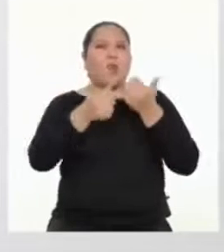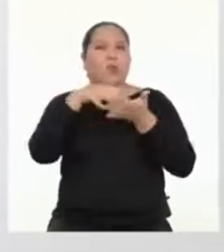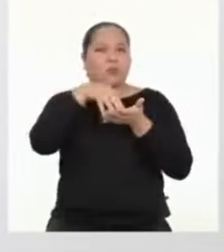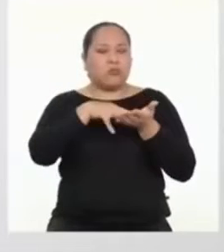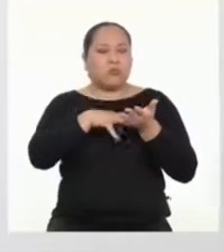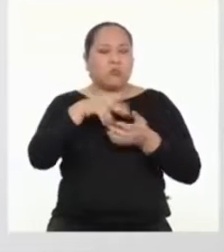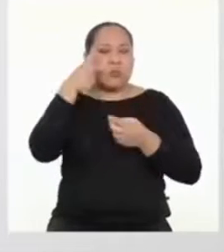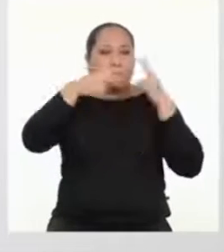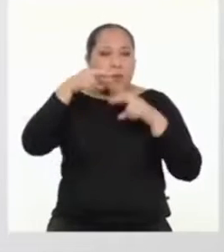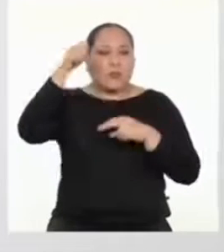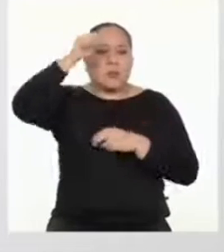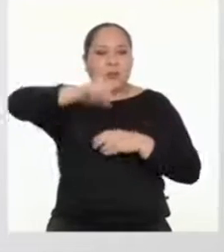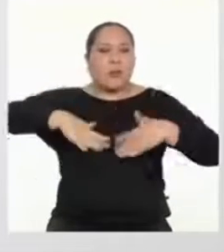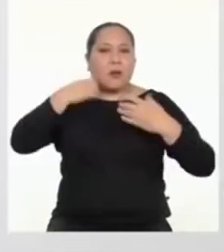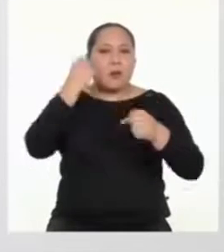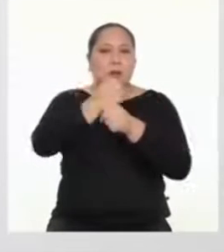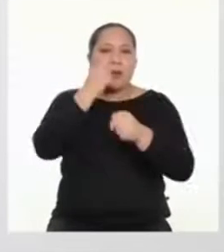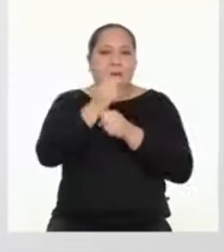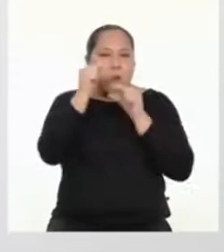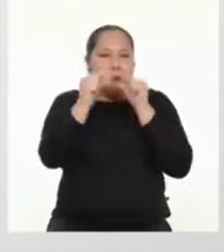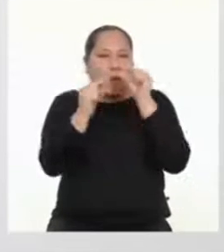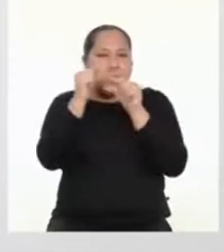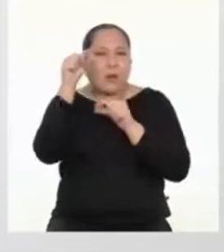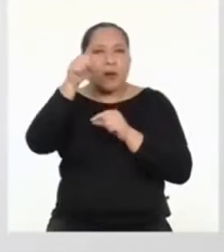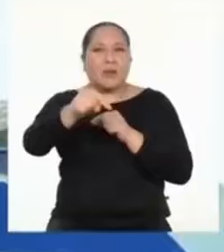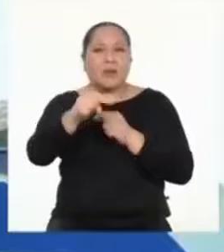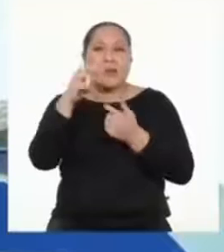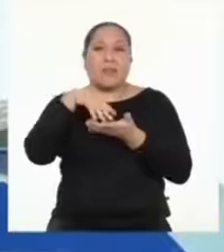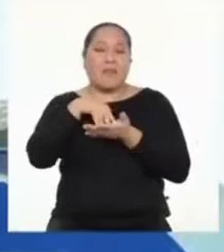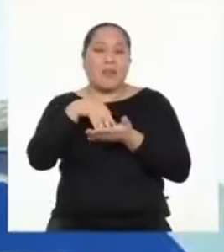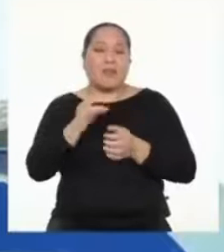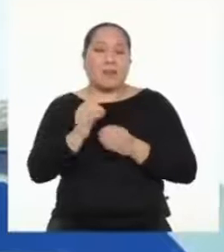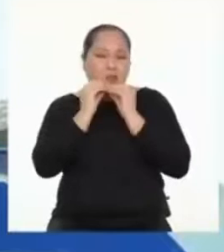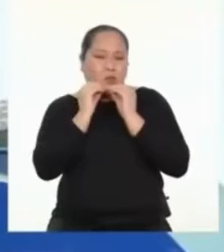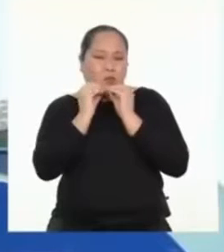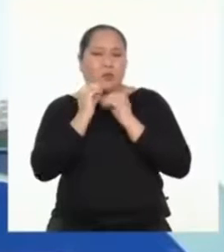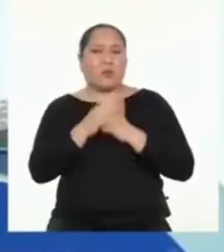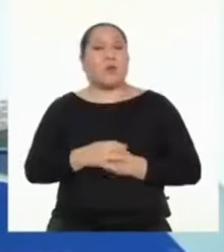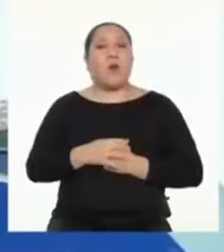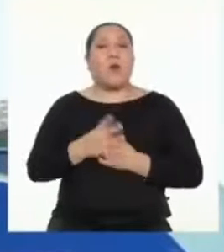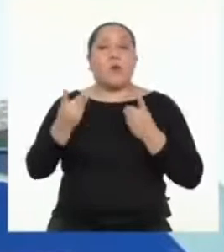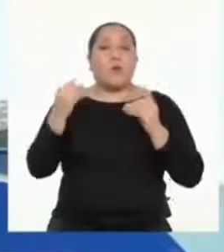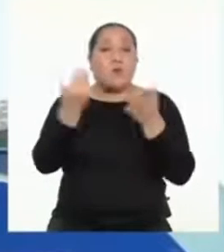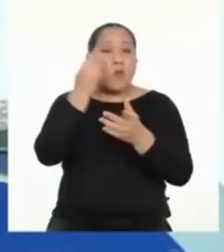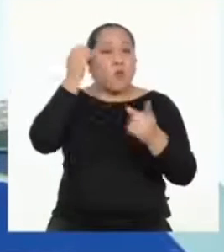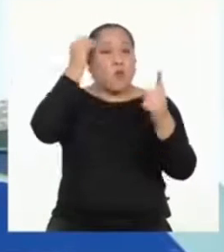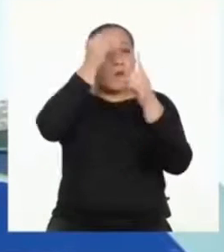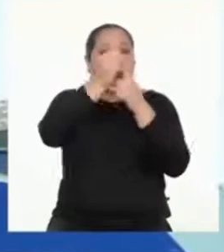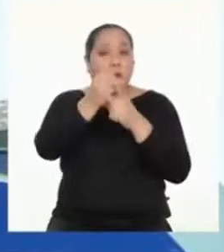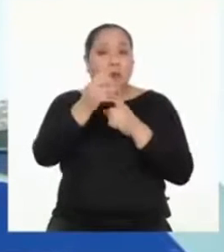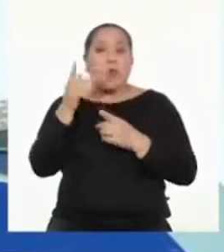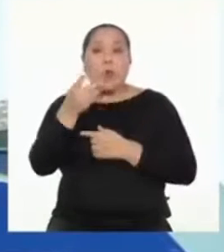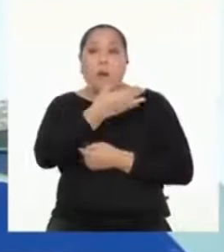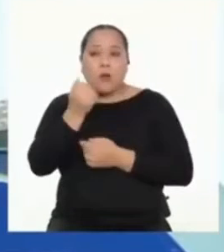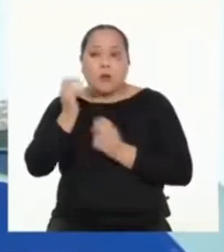y dispuestos a trabajar un poquito más estas últimas. Ante un nuevo reto, lo mejor que podemos hacer